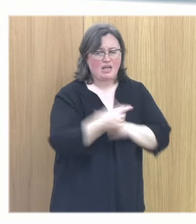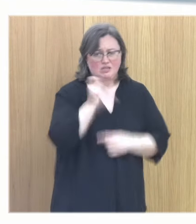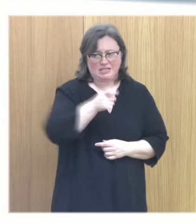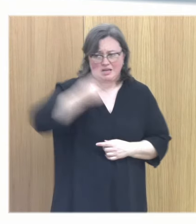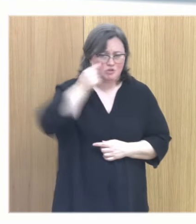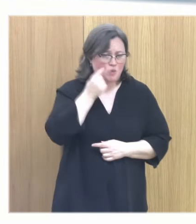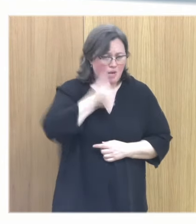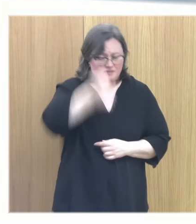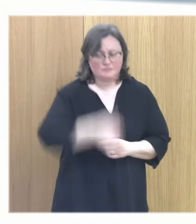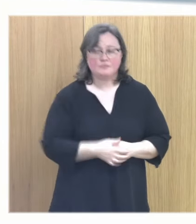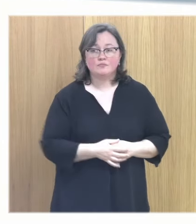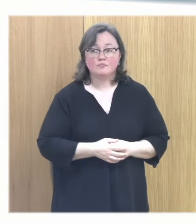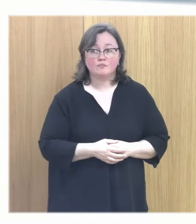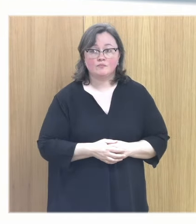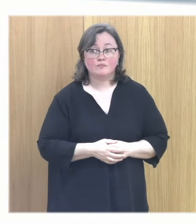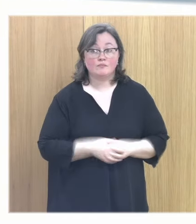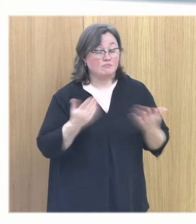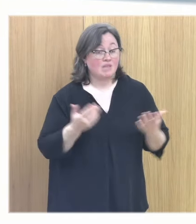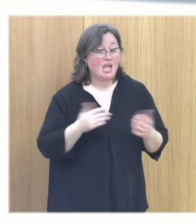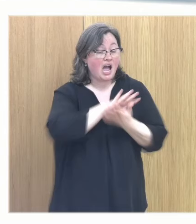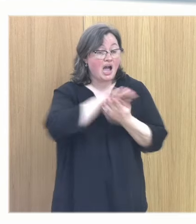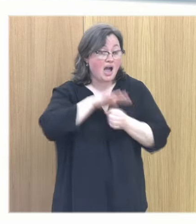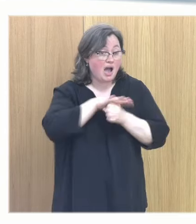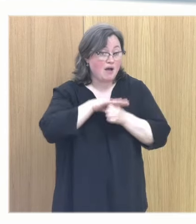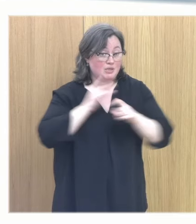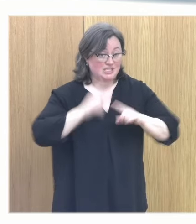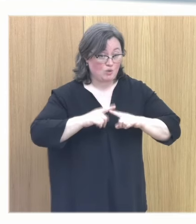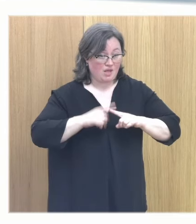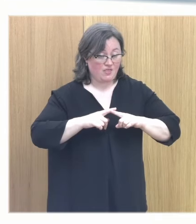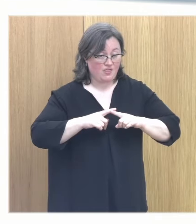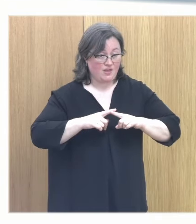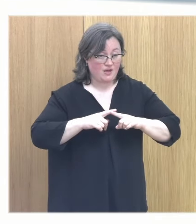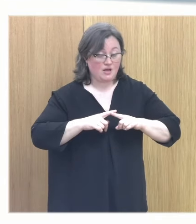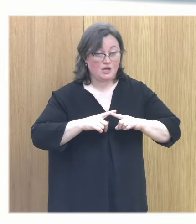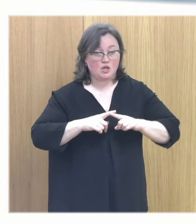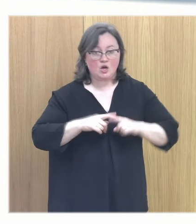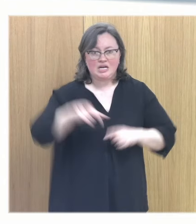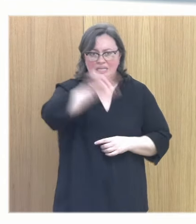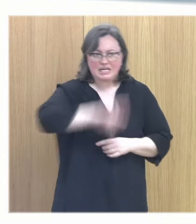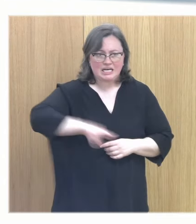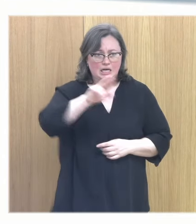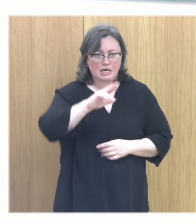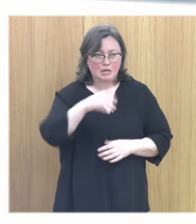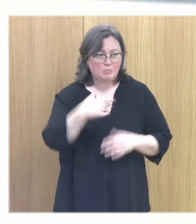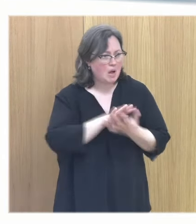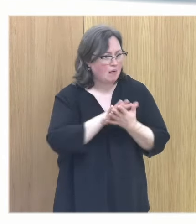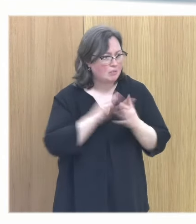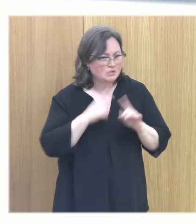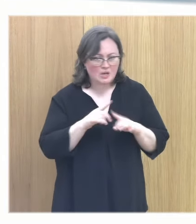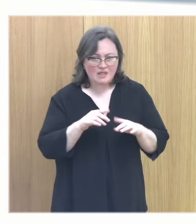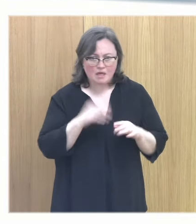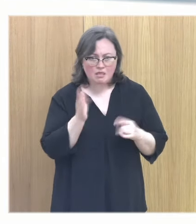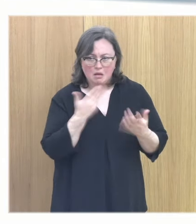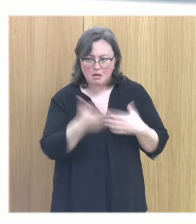más conocidos y en la sexualidad fijaos que yo he estado todo el rato y no llego a la sexualidad hasta